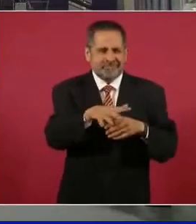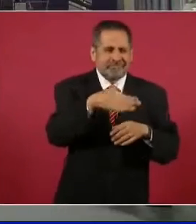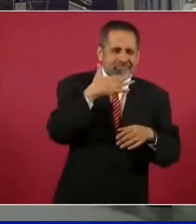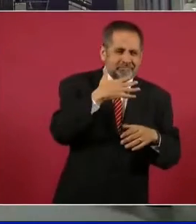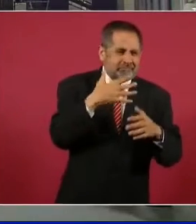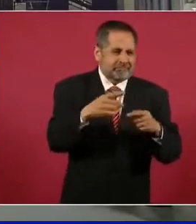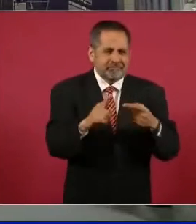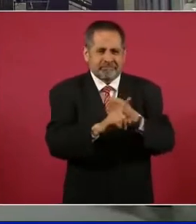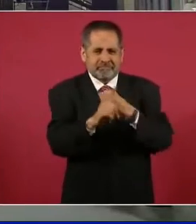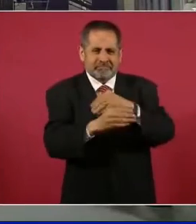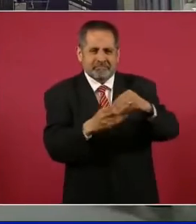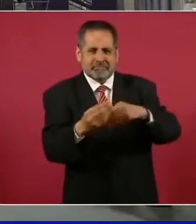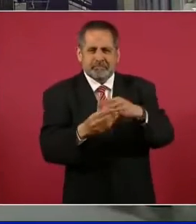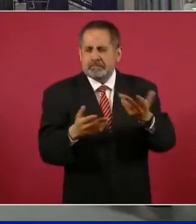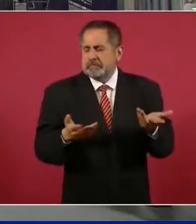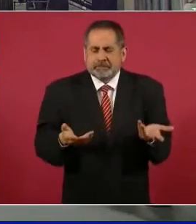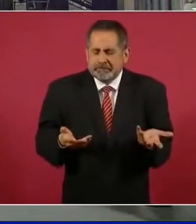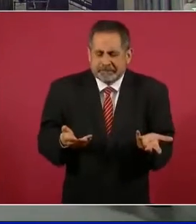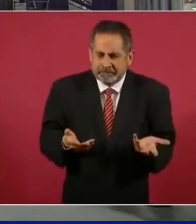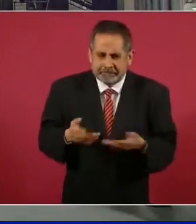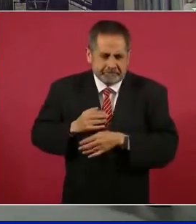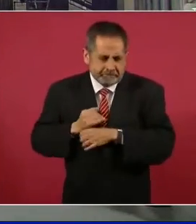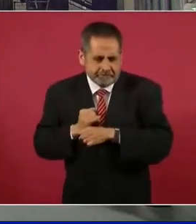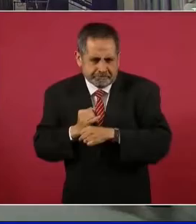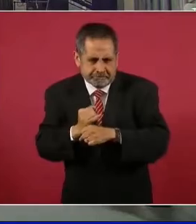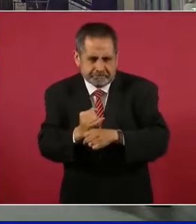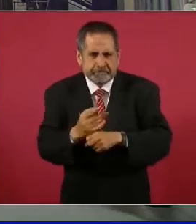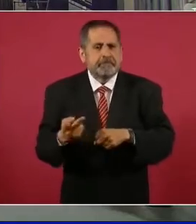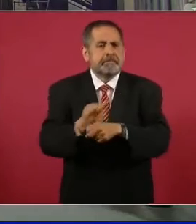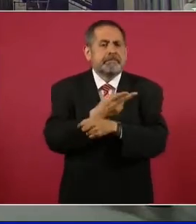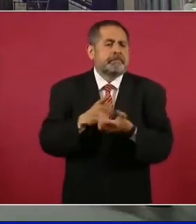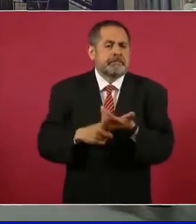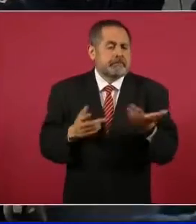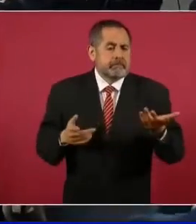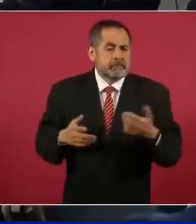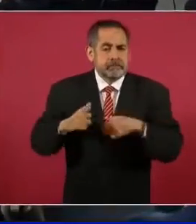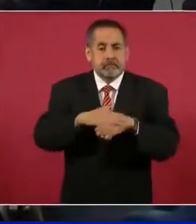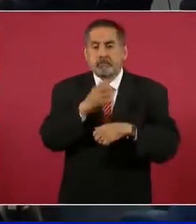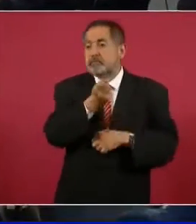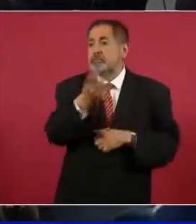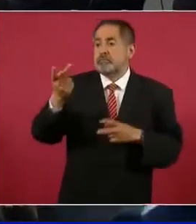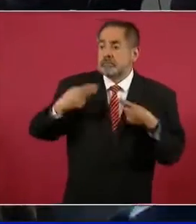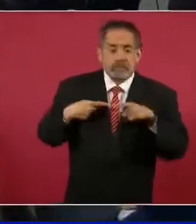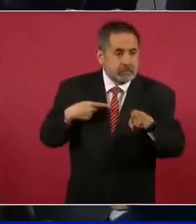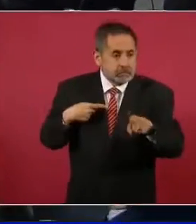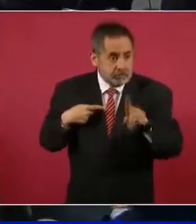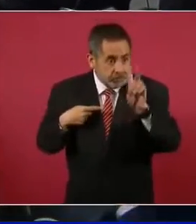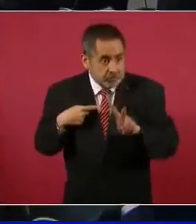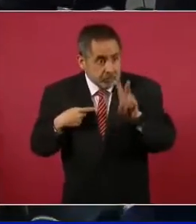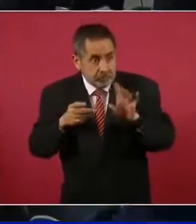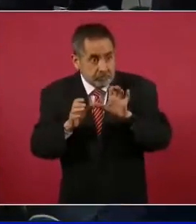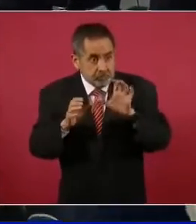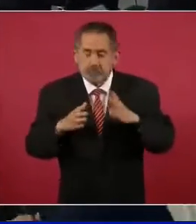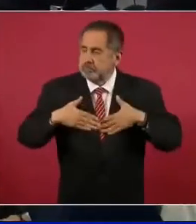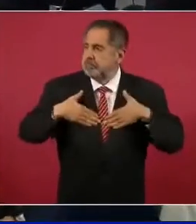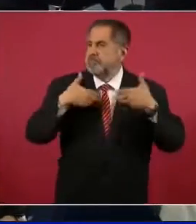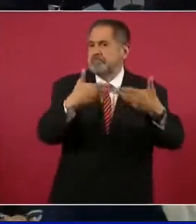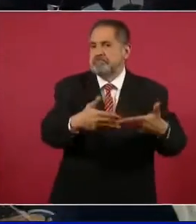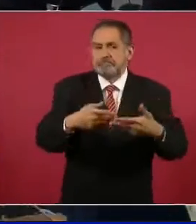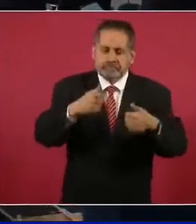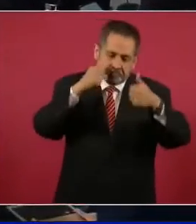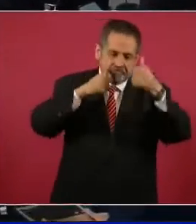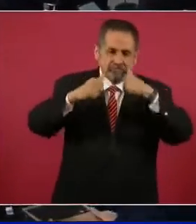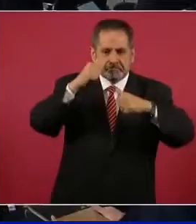ellos. Entonces, a raíz de estas investigaciones, ¿qué es lo que está pasando?, porque además la gente confía en que se realiza una cirugía